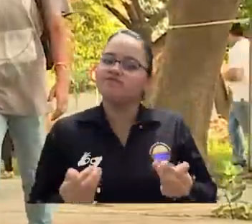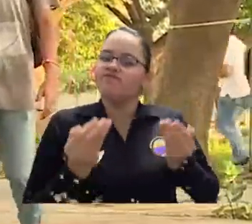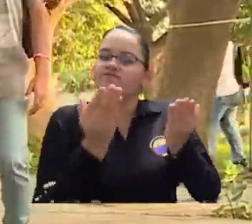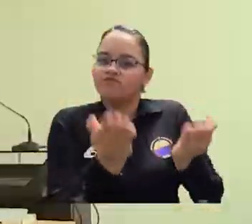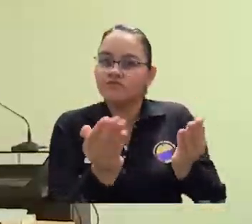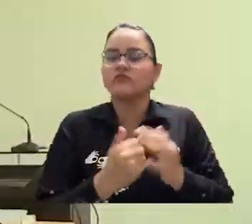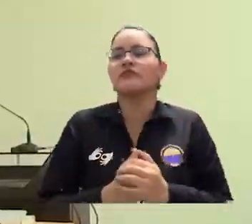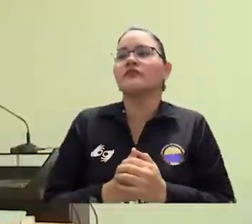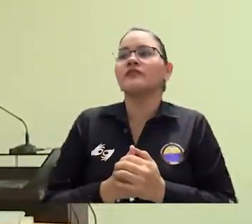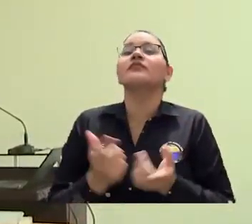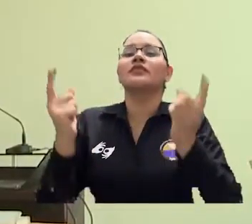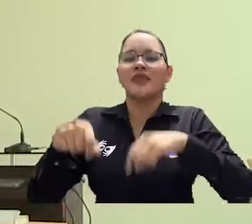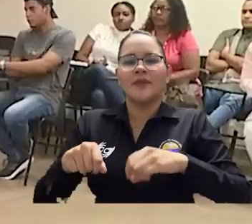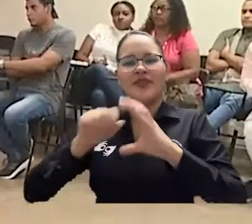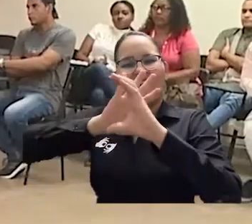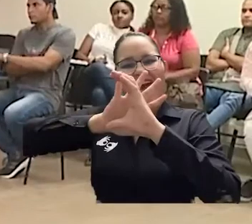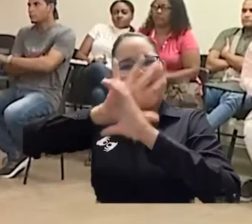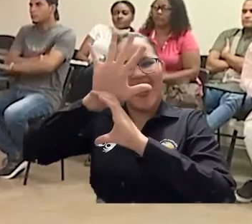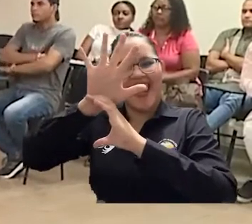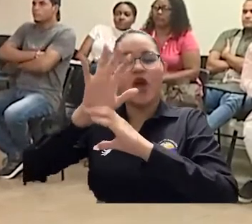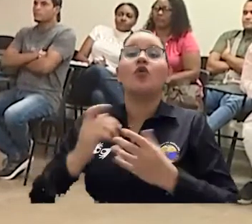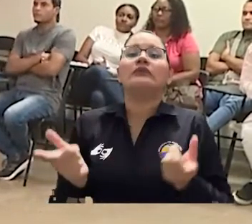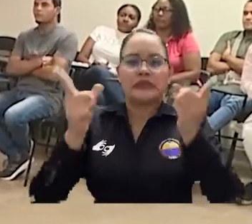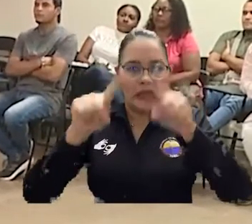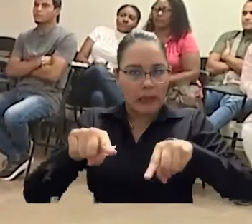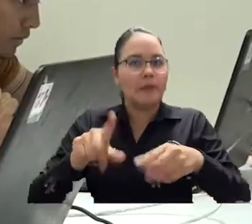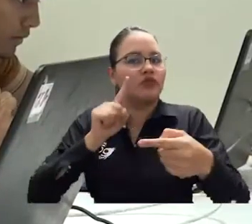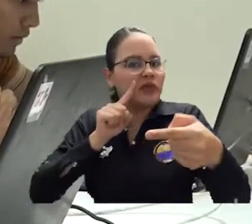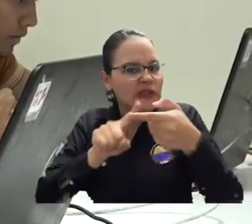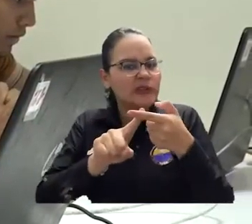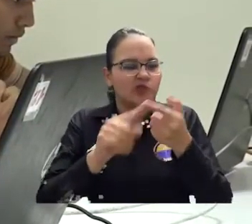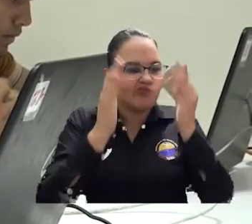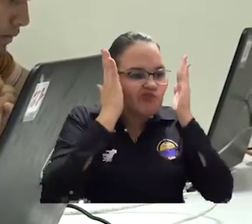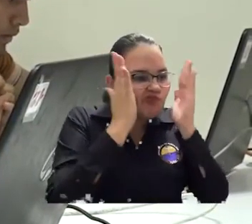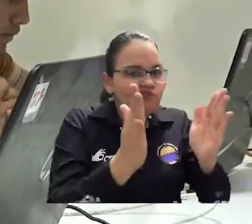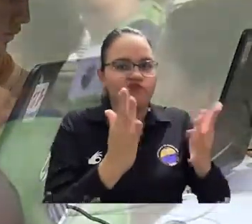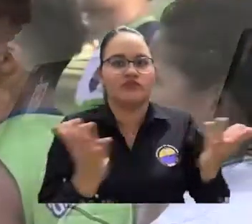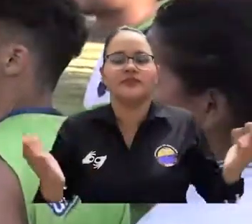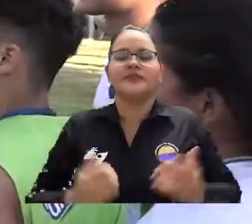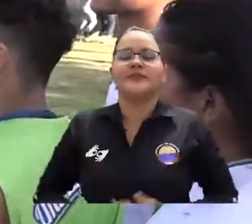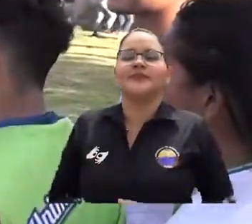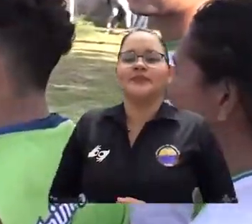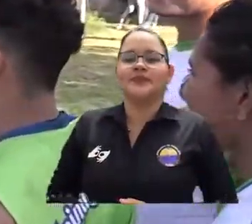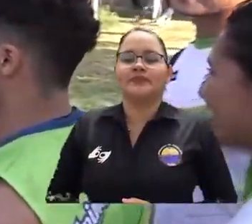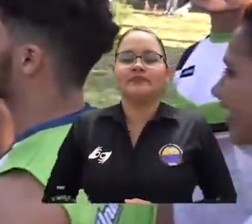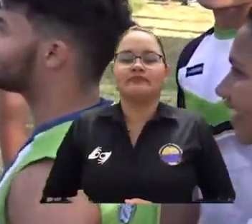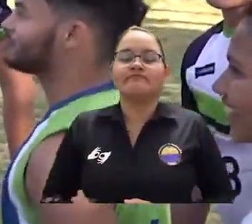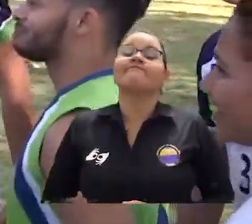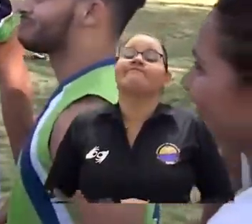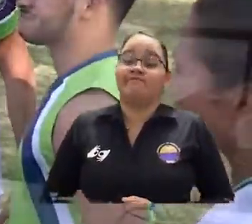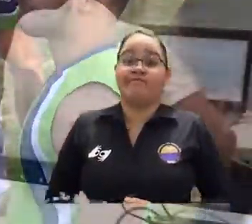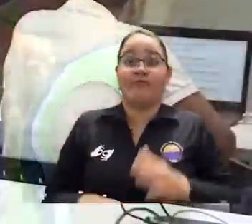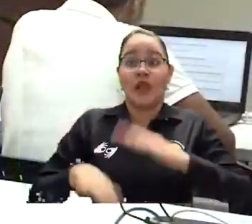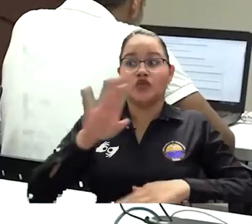extensión del CREO con el apoyo institucional y el compromiso de la alta dirección en los